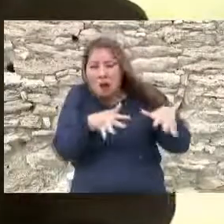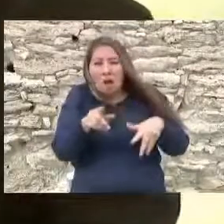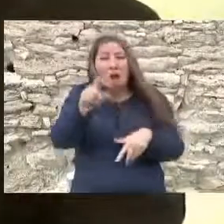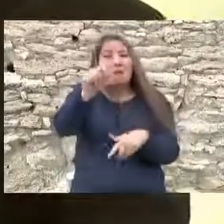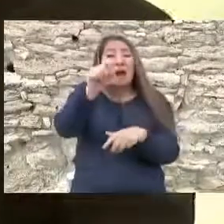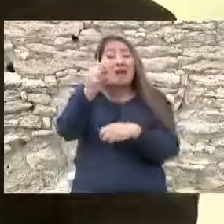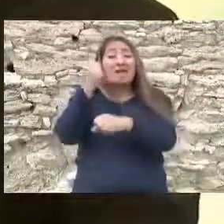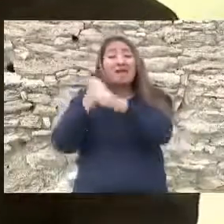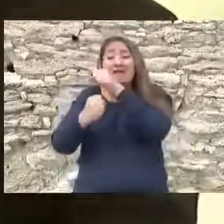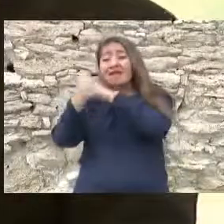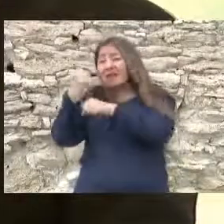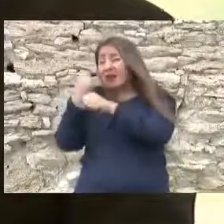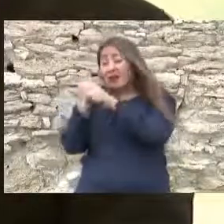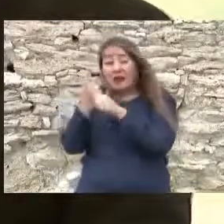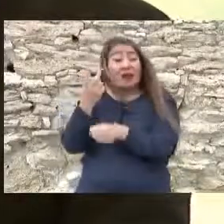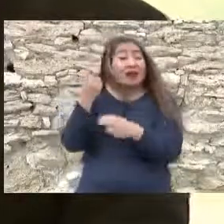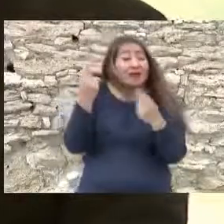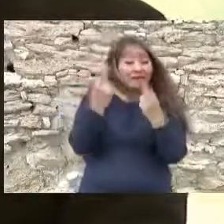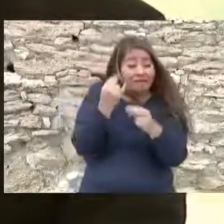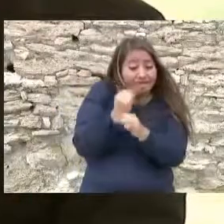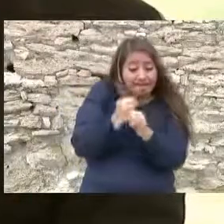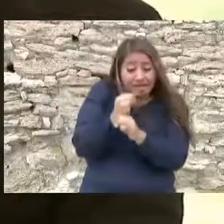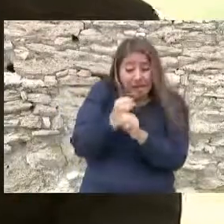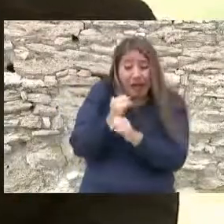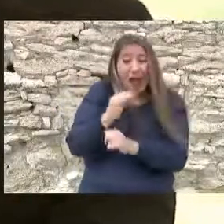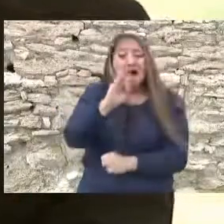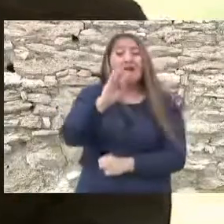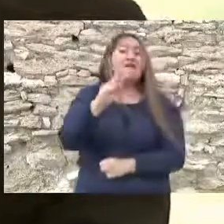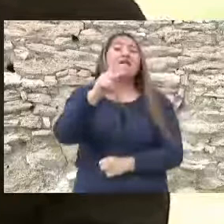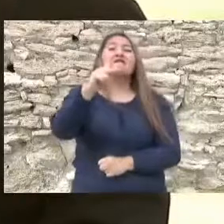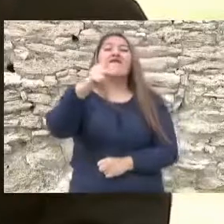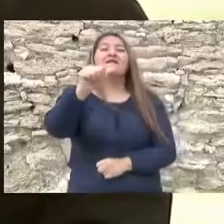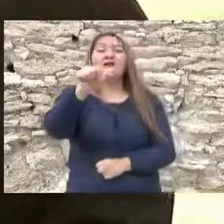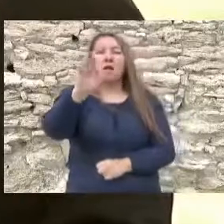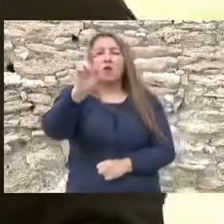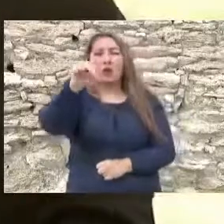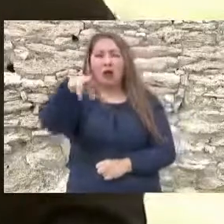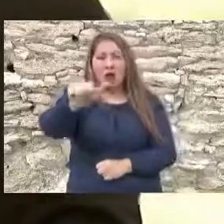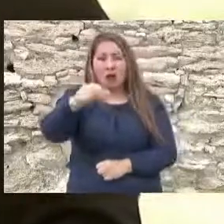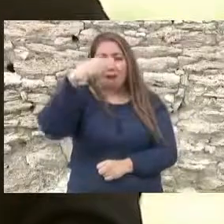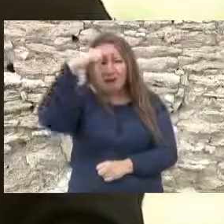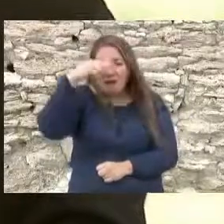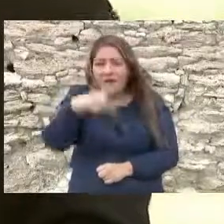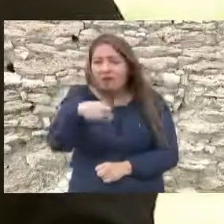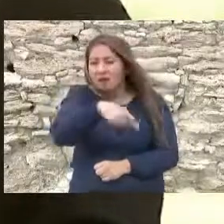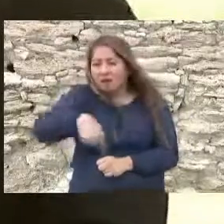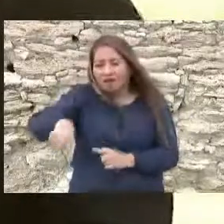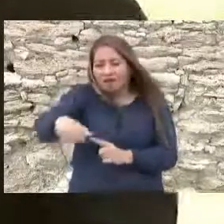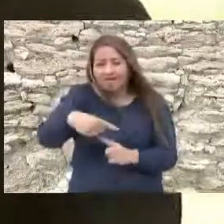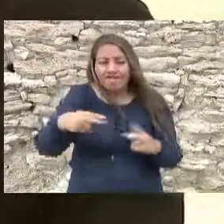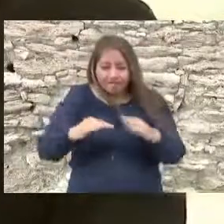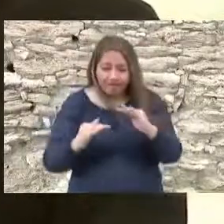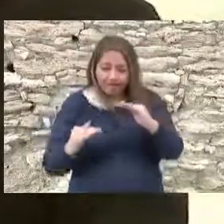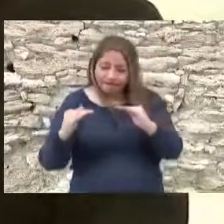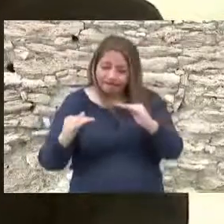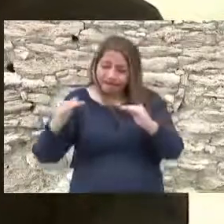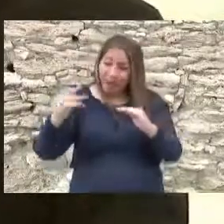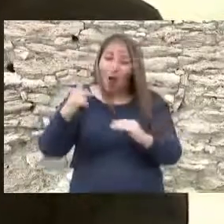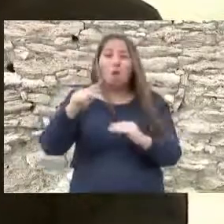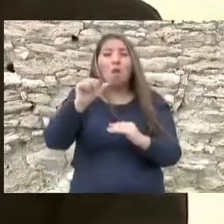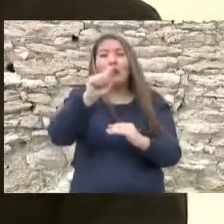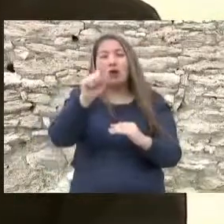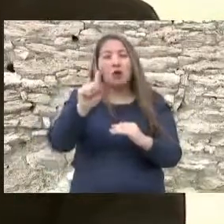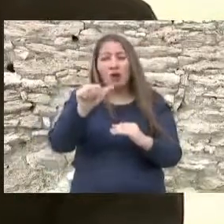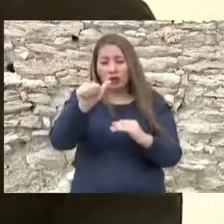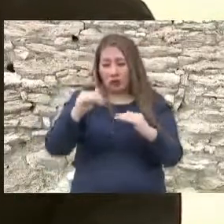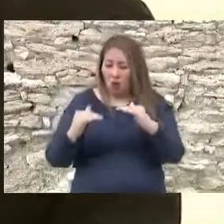a través de un proyecto de la Asociación Civil Fauna Mexicana que permitió elevar considerablemente el nivel de la poza hasta